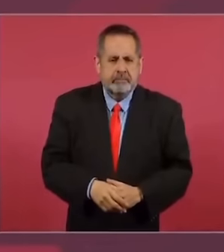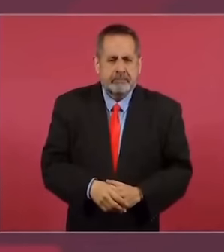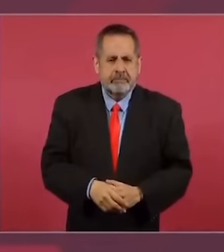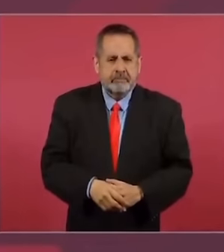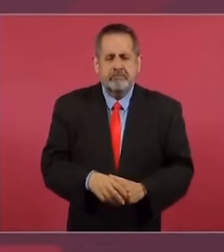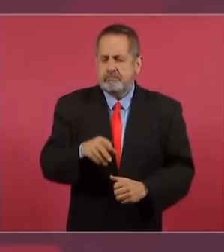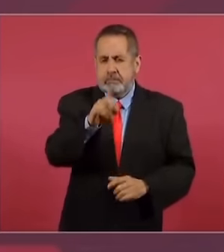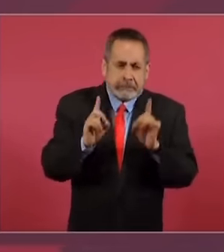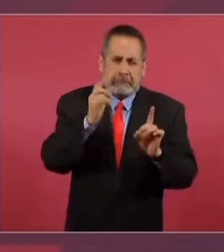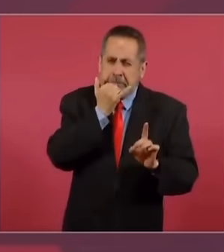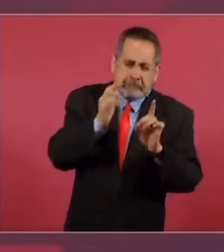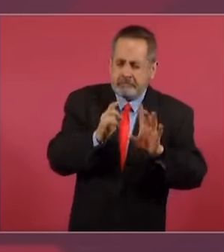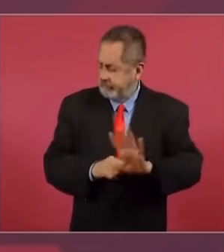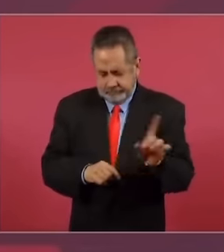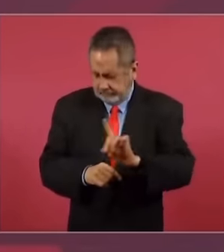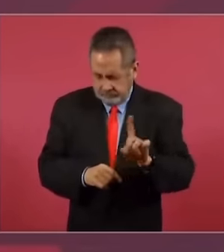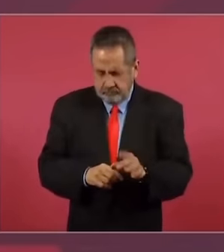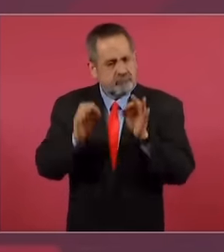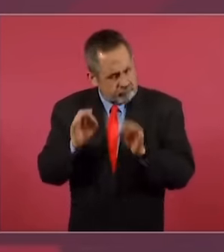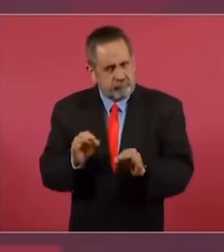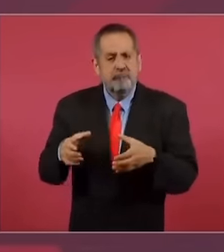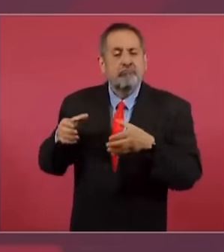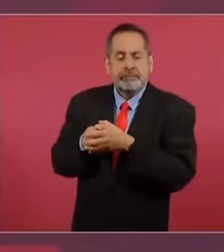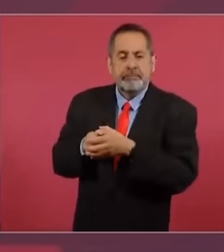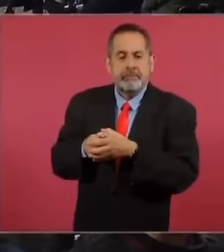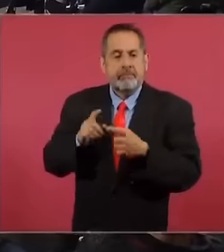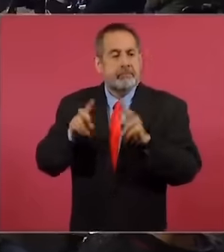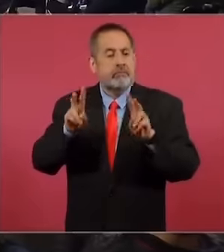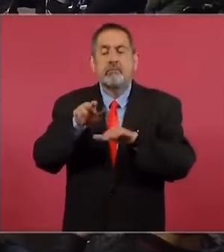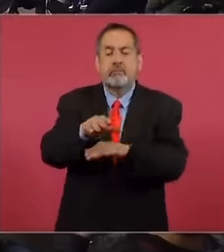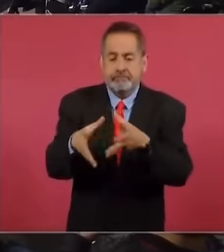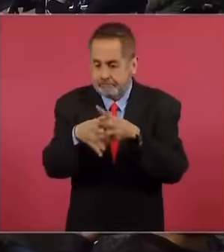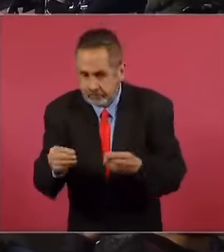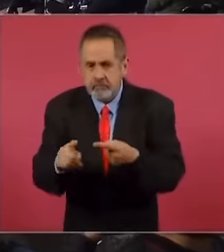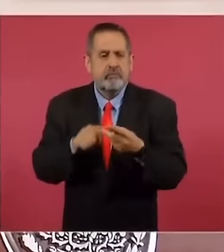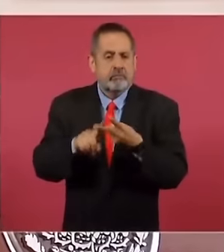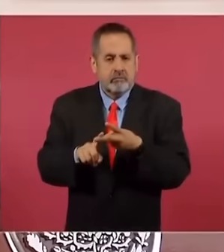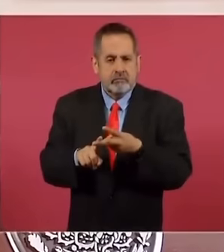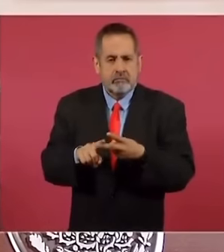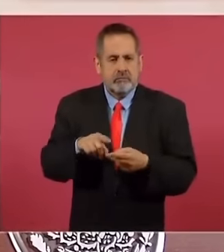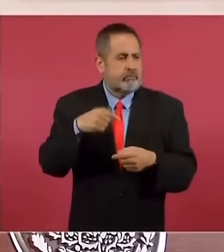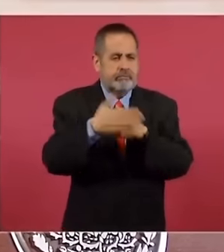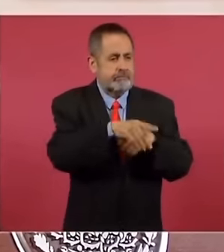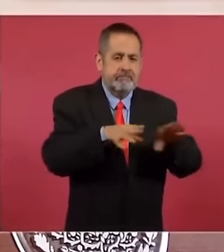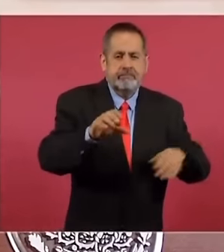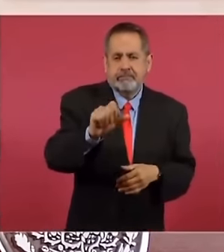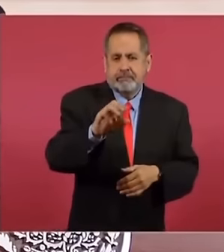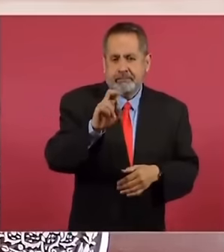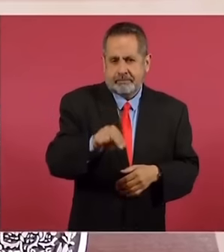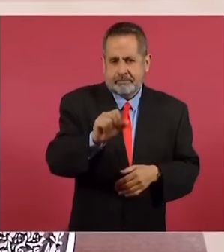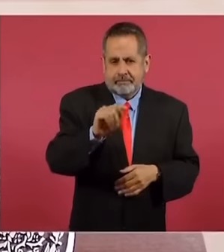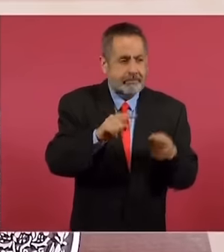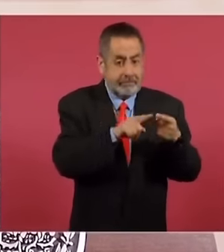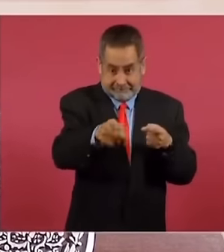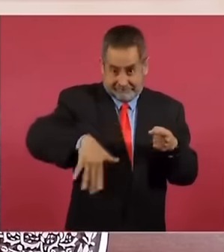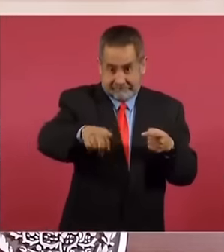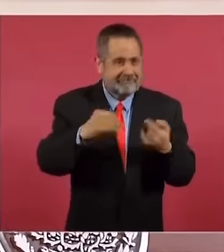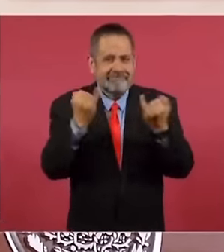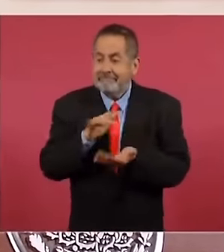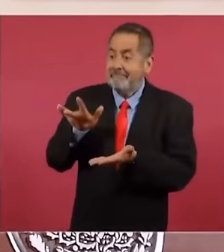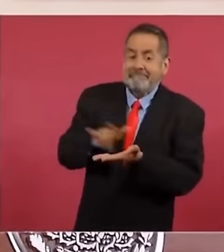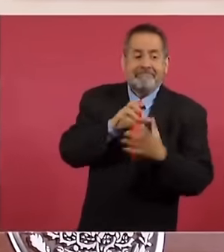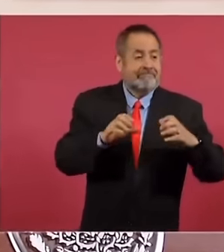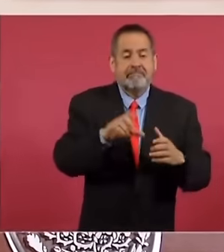tengas la menor duda que tanto el tema de desaparecidos, va a estar en Carmen Aristegui, y tu tema a lo mejor lo va a retomar